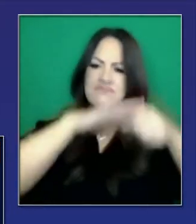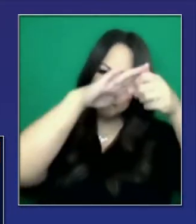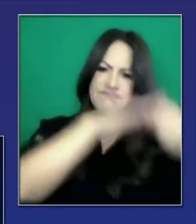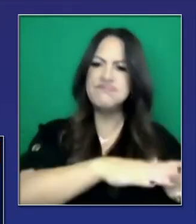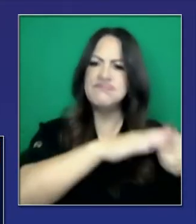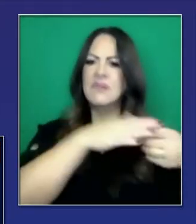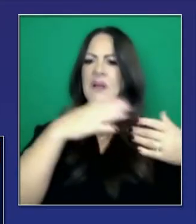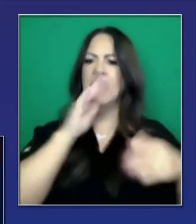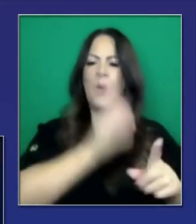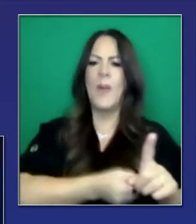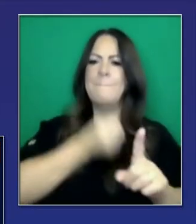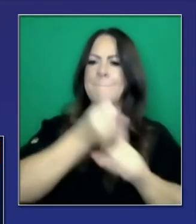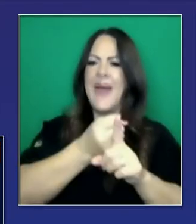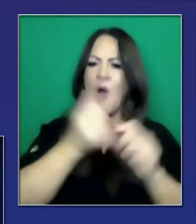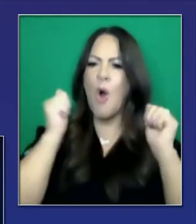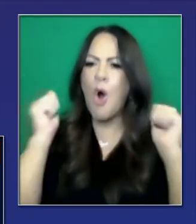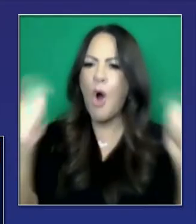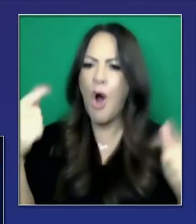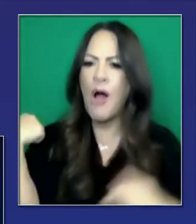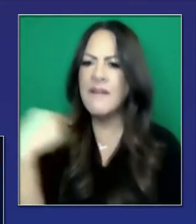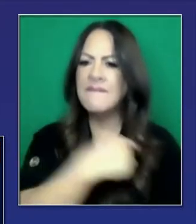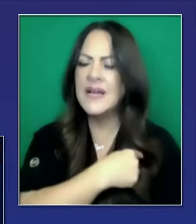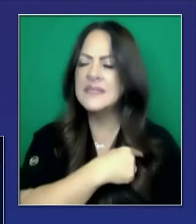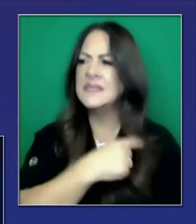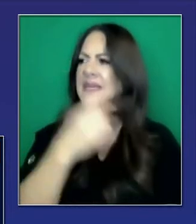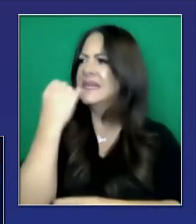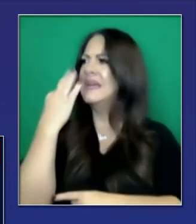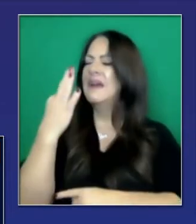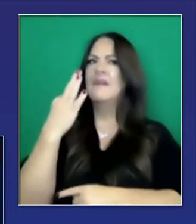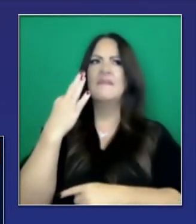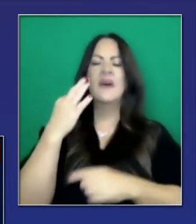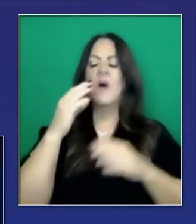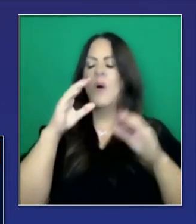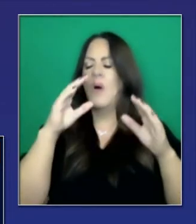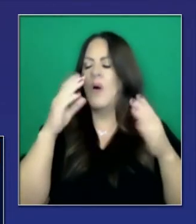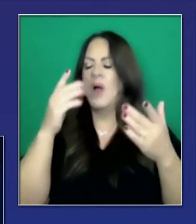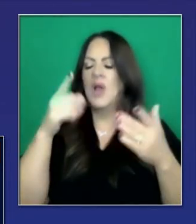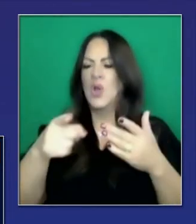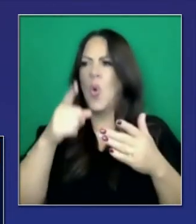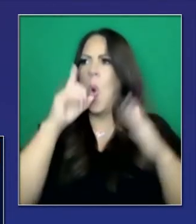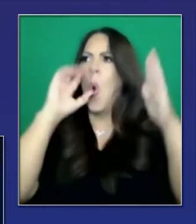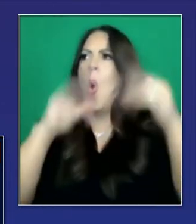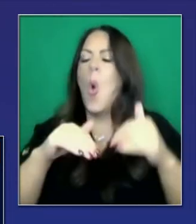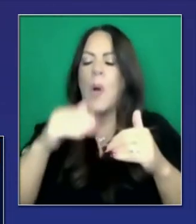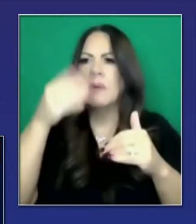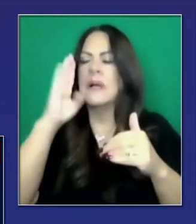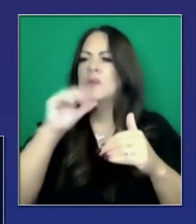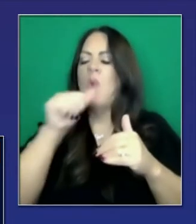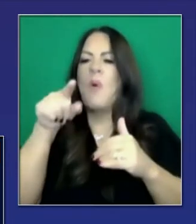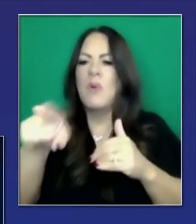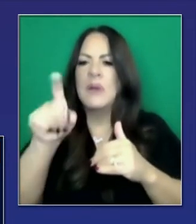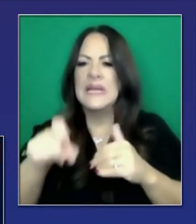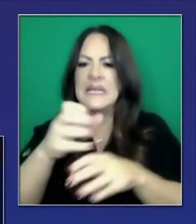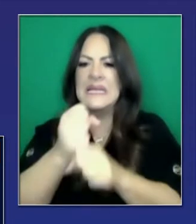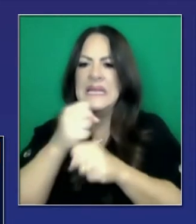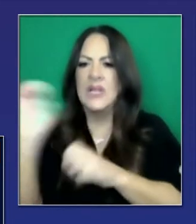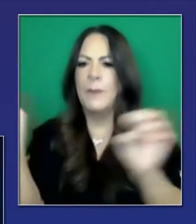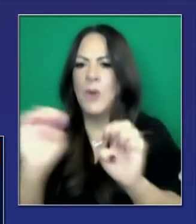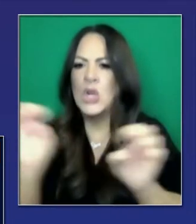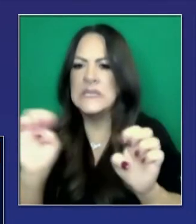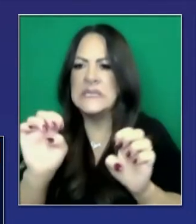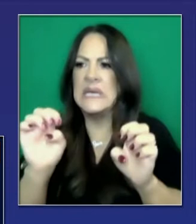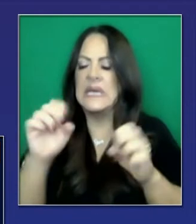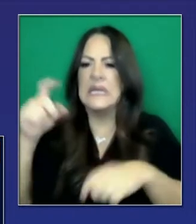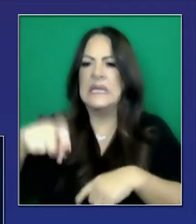supuesto, es sentido por cada uno de nosotros. Si fuéramos a necesitar cuidado de emergencia,